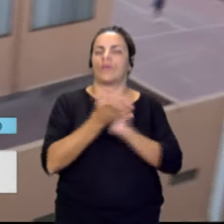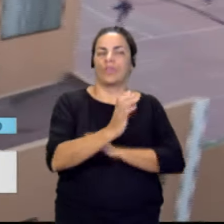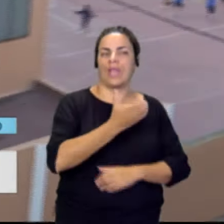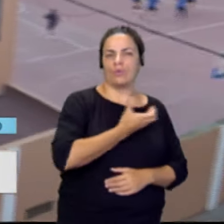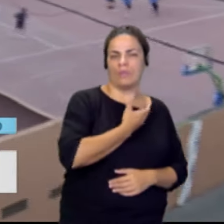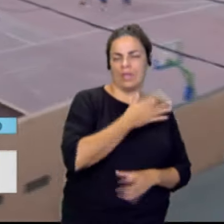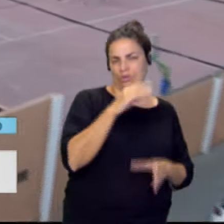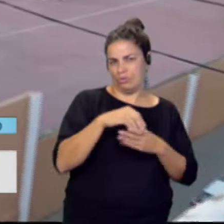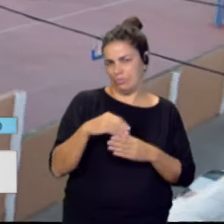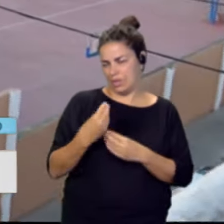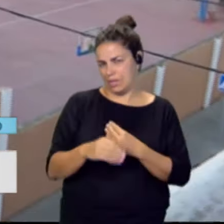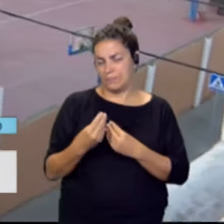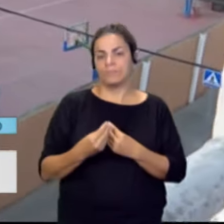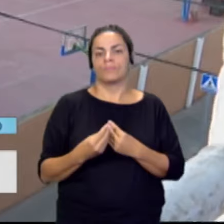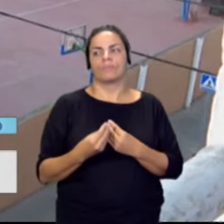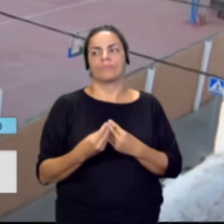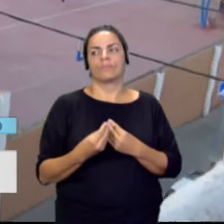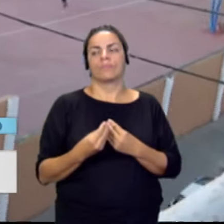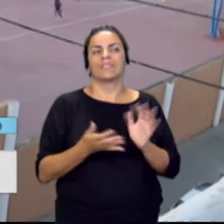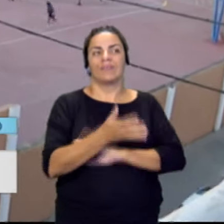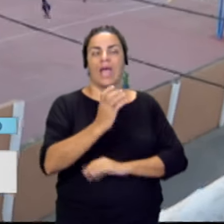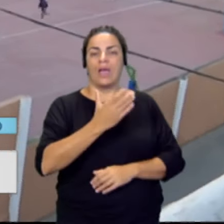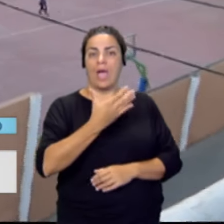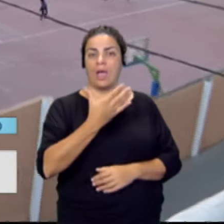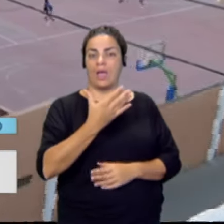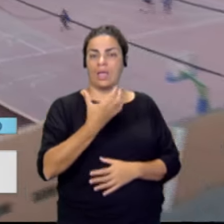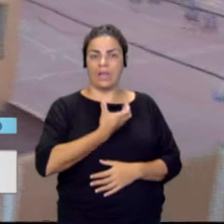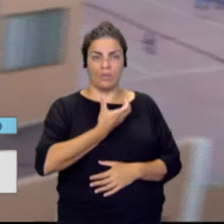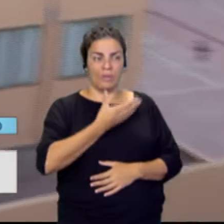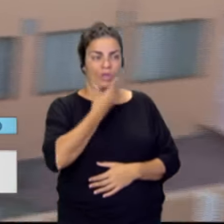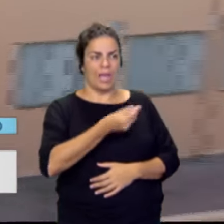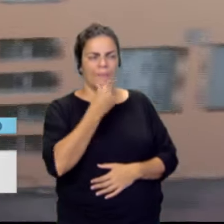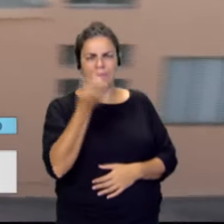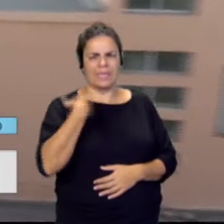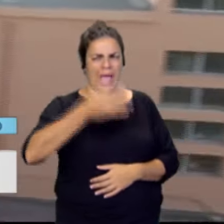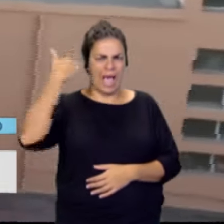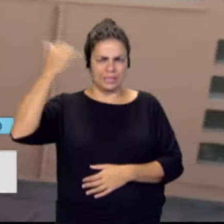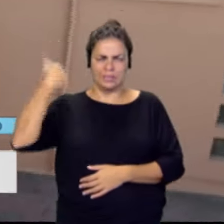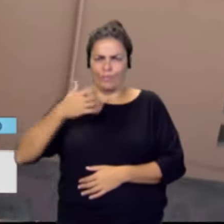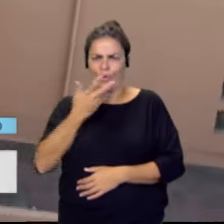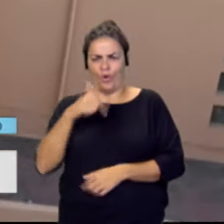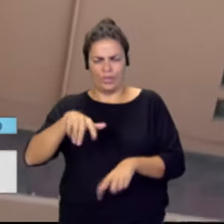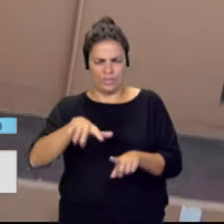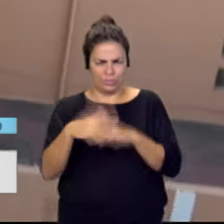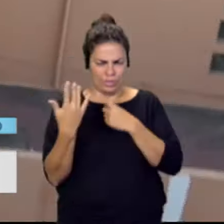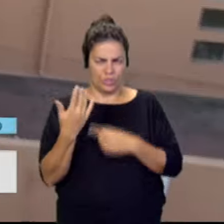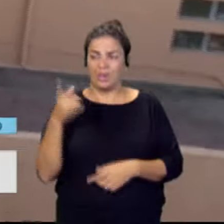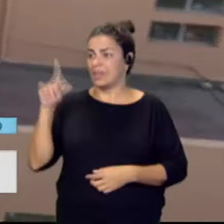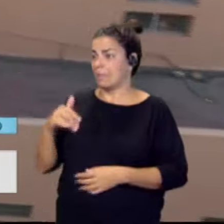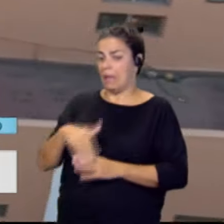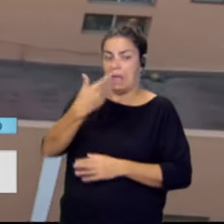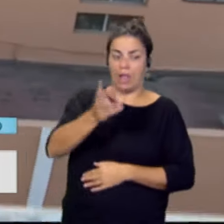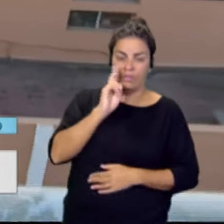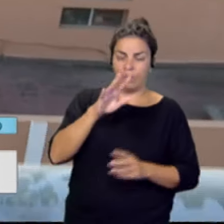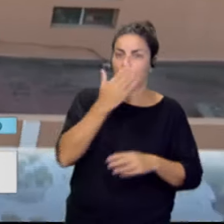Palmas de Gran Canaria tiene conocimiento desde hace tiempo de todos estos problemas. Que además hay un colegio al lado, acabamos de ver con todo el peligro que hay.